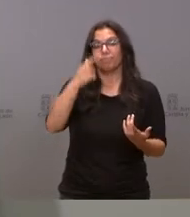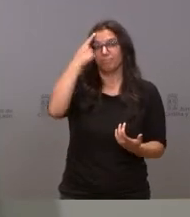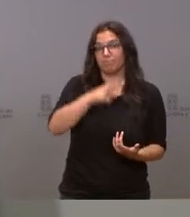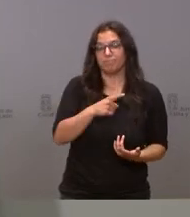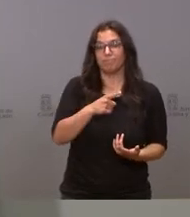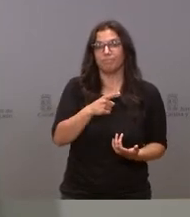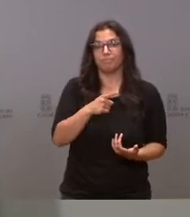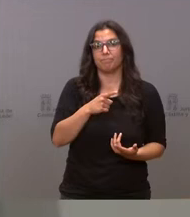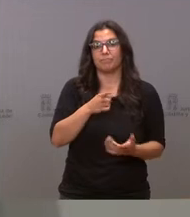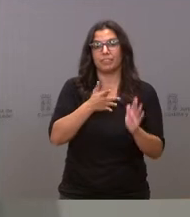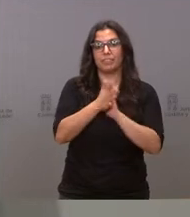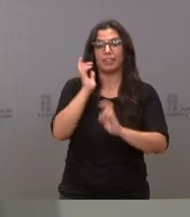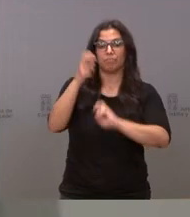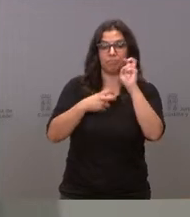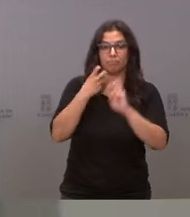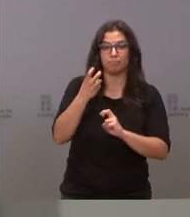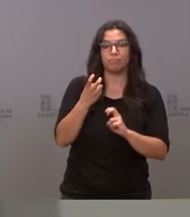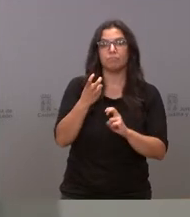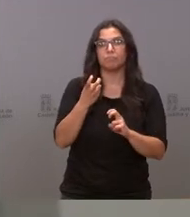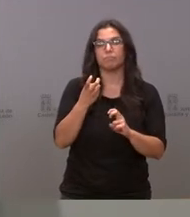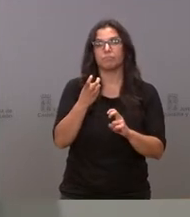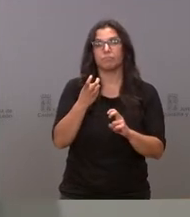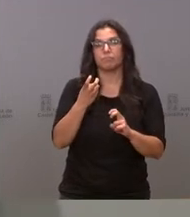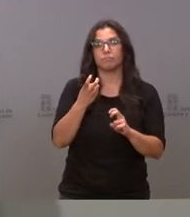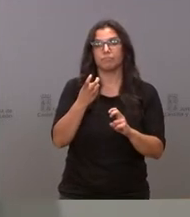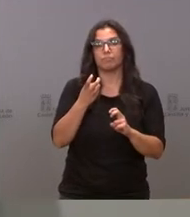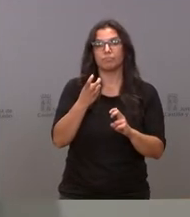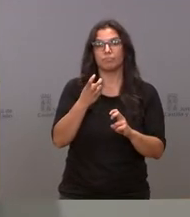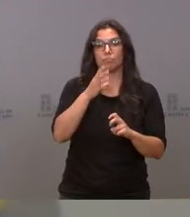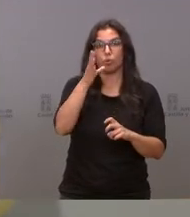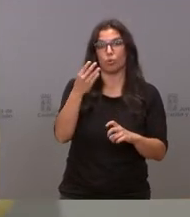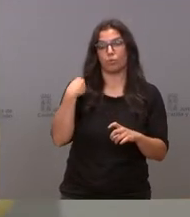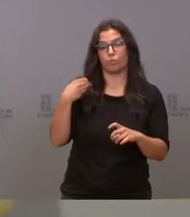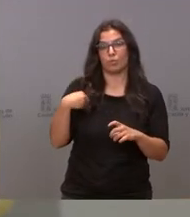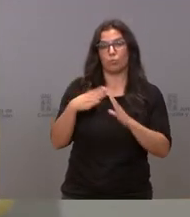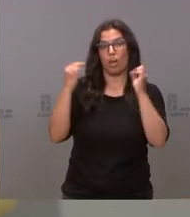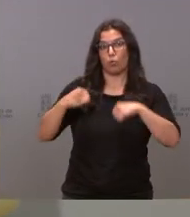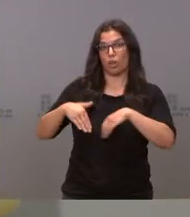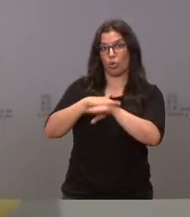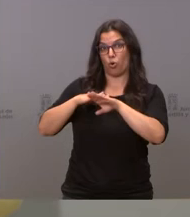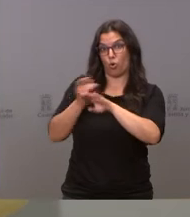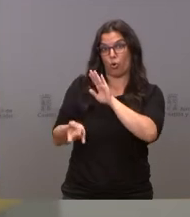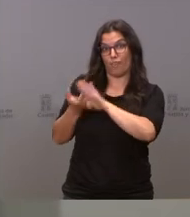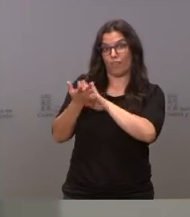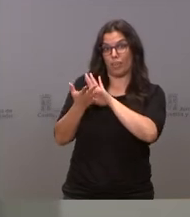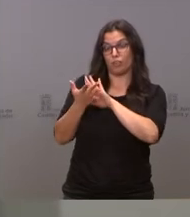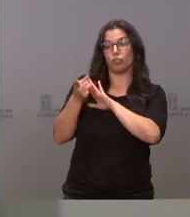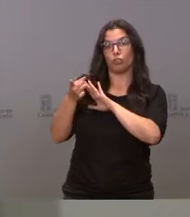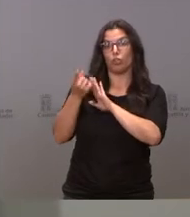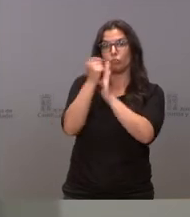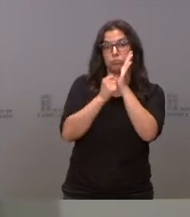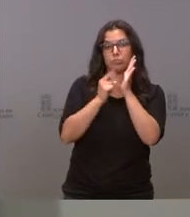modificación que es fruto del compromiso del acuerdo de gobierno y que pretende